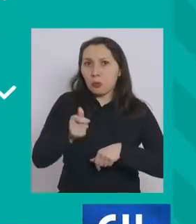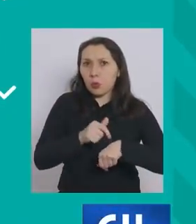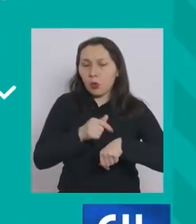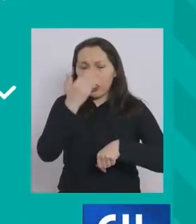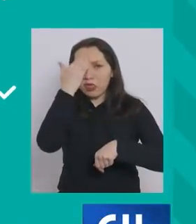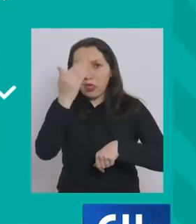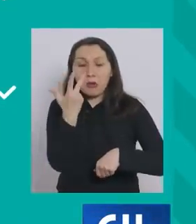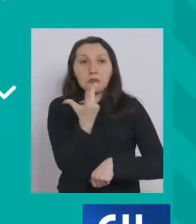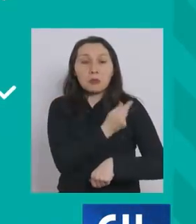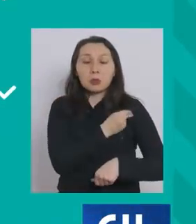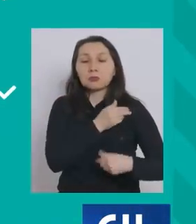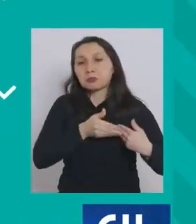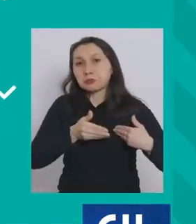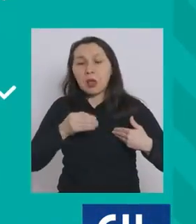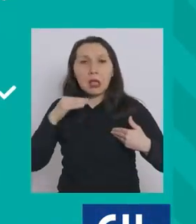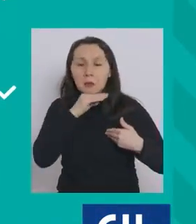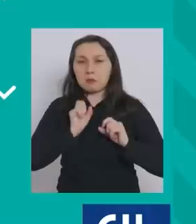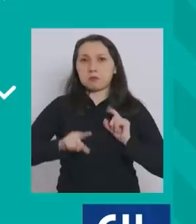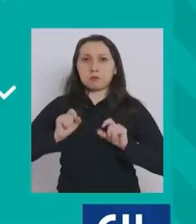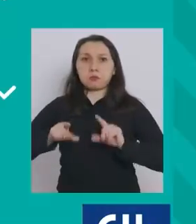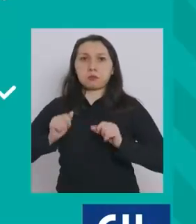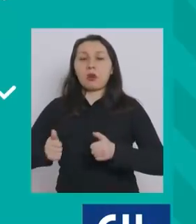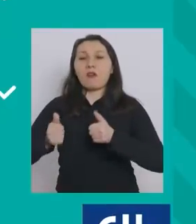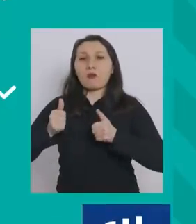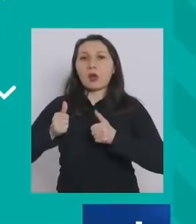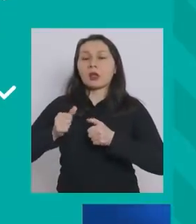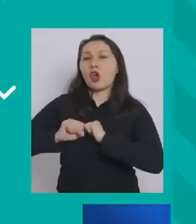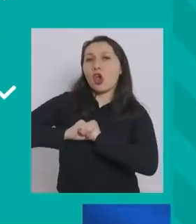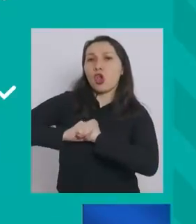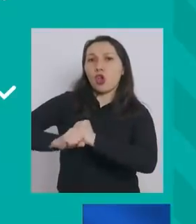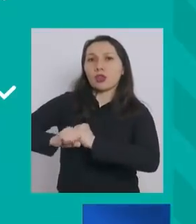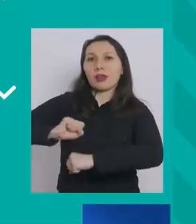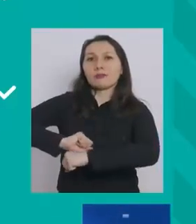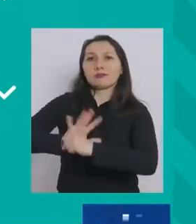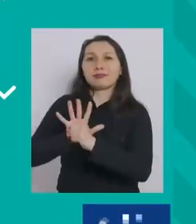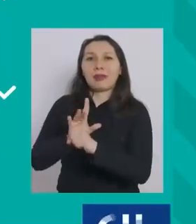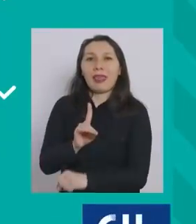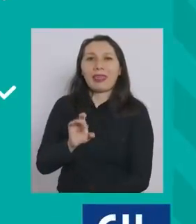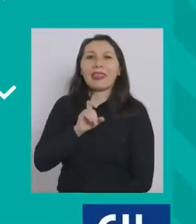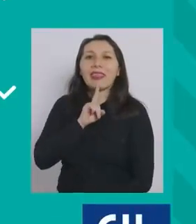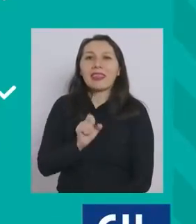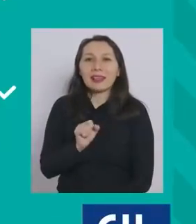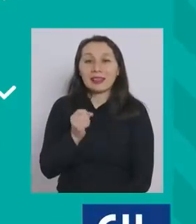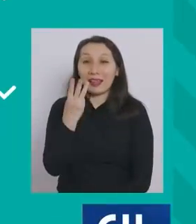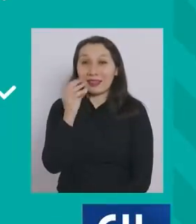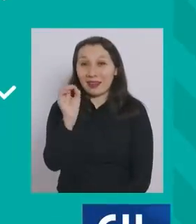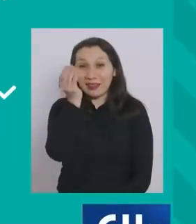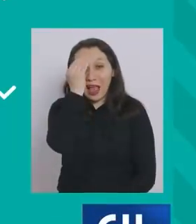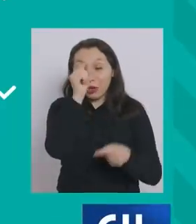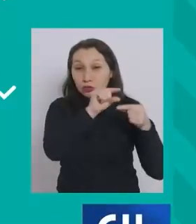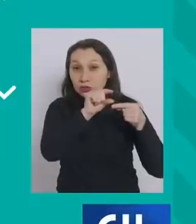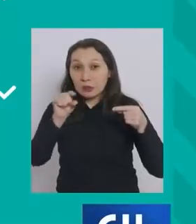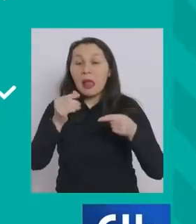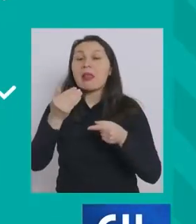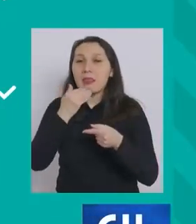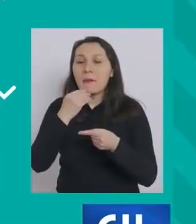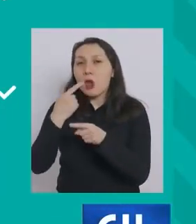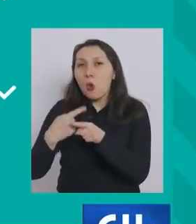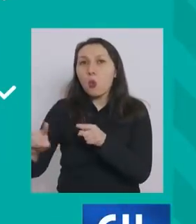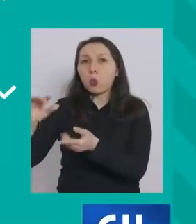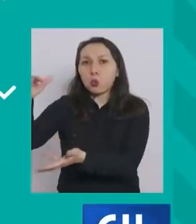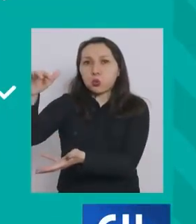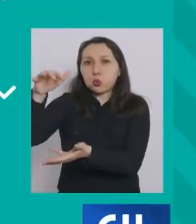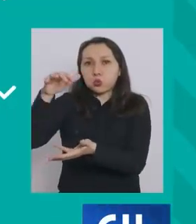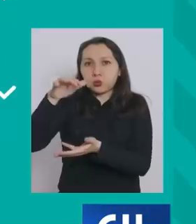de ser colocada y una excelente respuesta en contra de la variante Delta. Y la semana del 30 de agosto también vamos a recibir